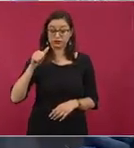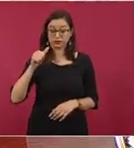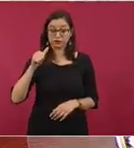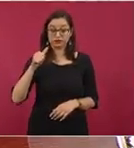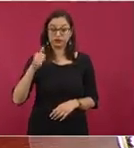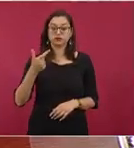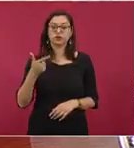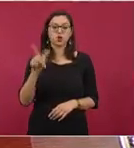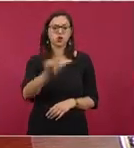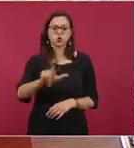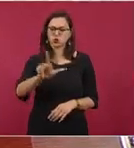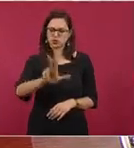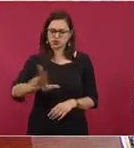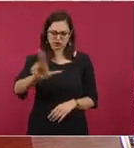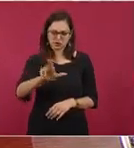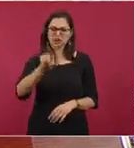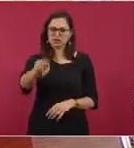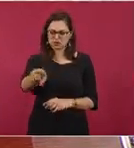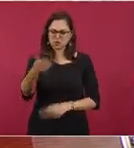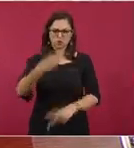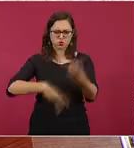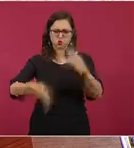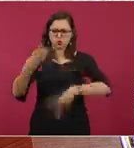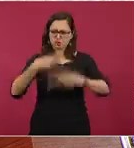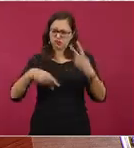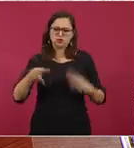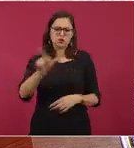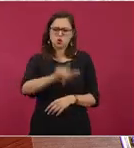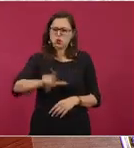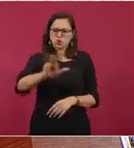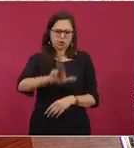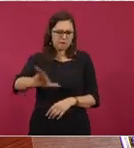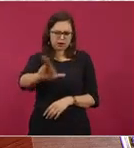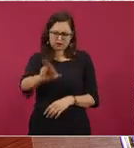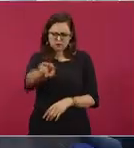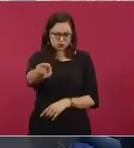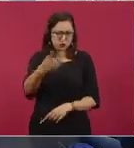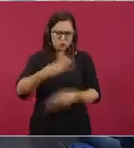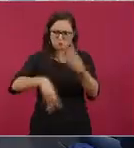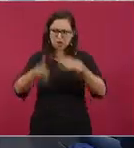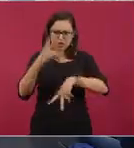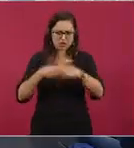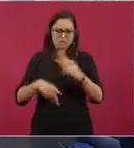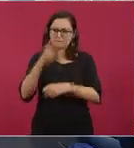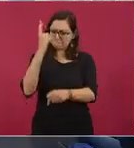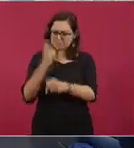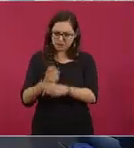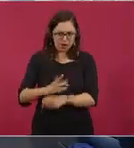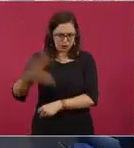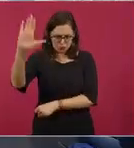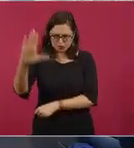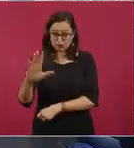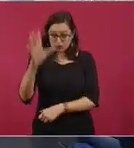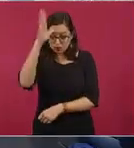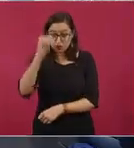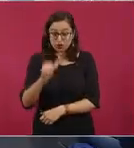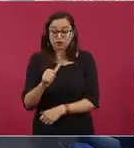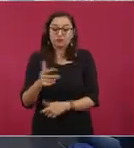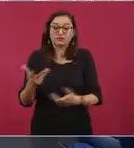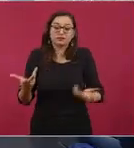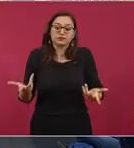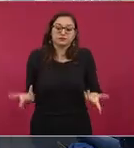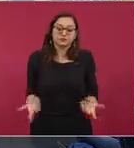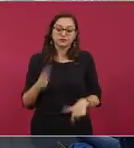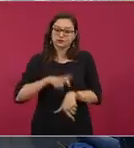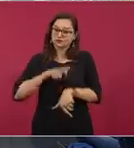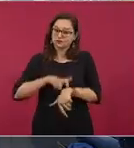lunes o martes la semana que viene tú tienes prioridad cuando regreses de acuerdo porque es que ya